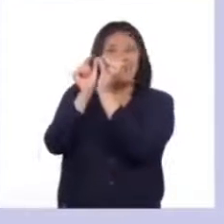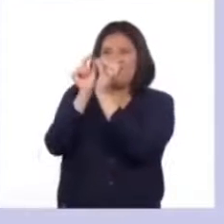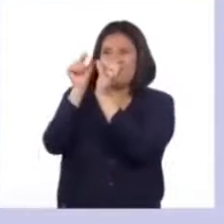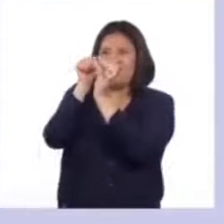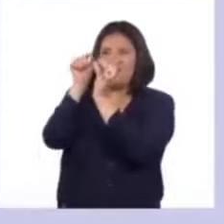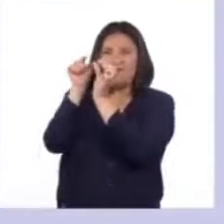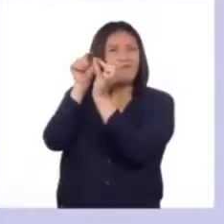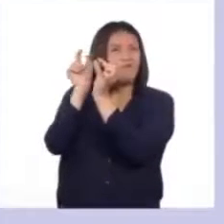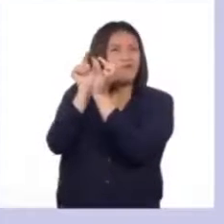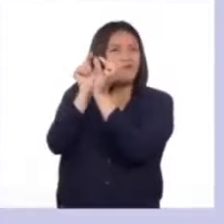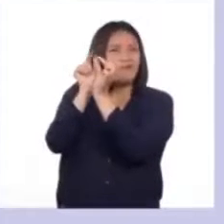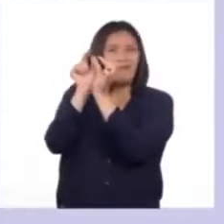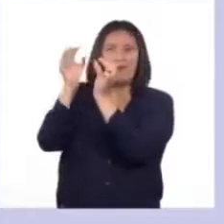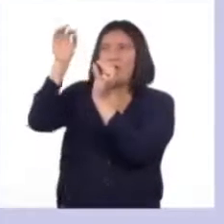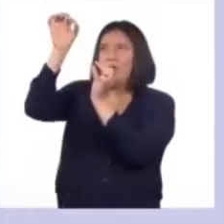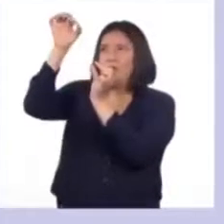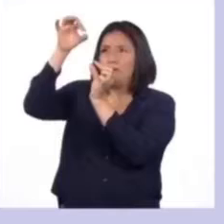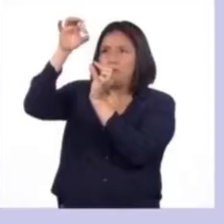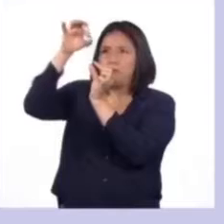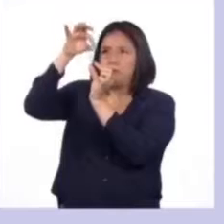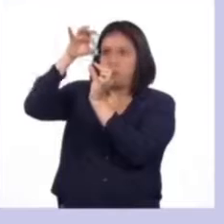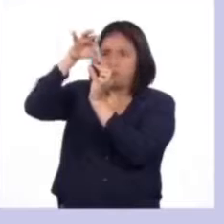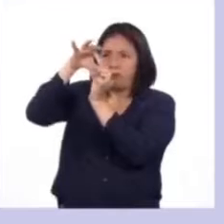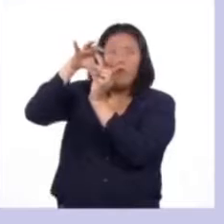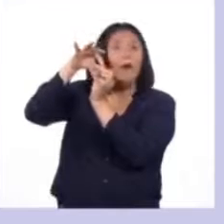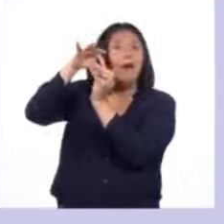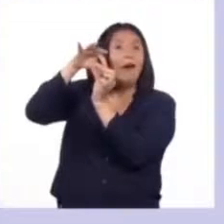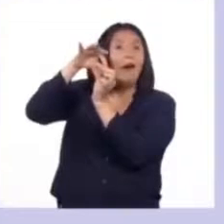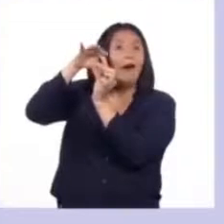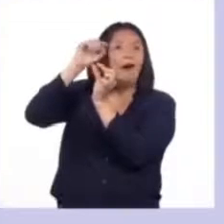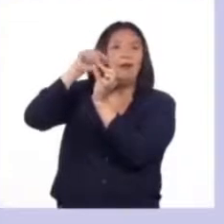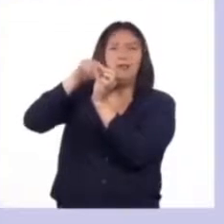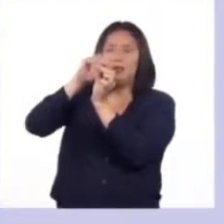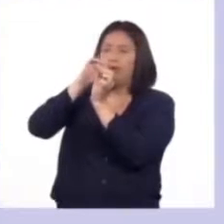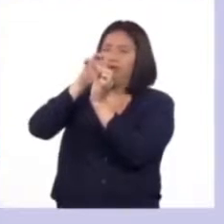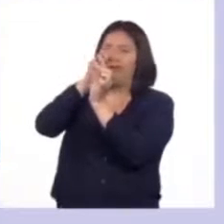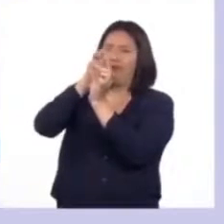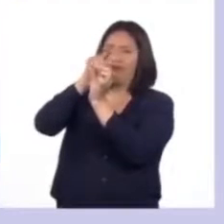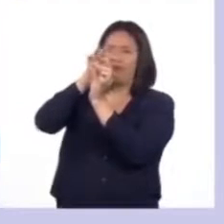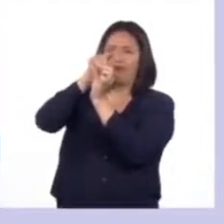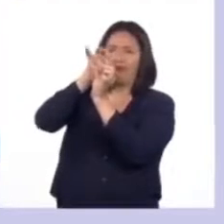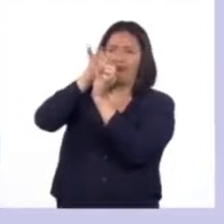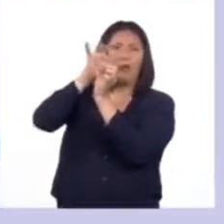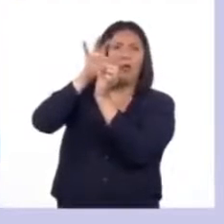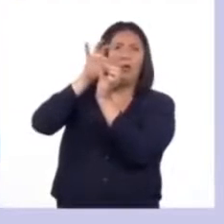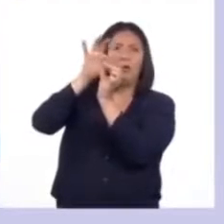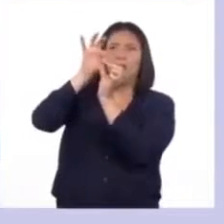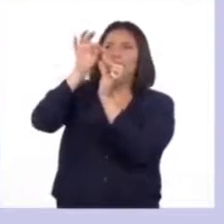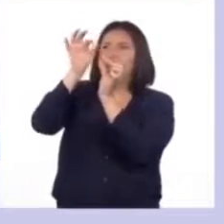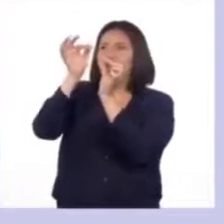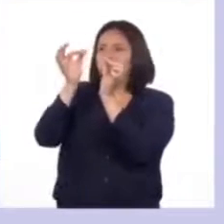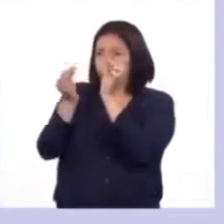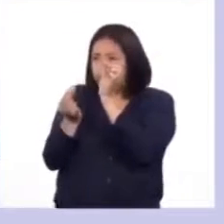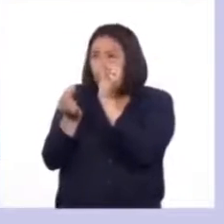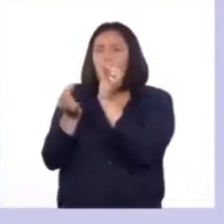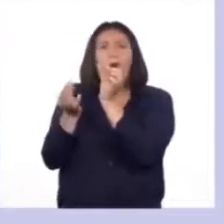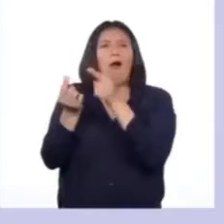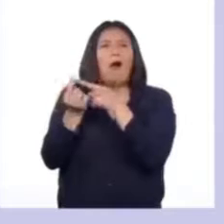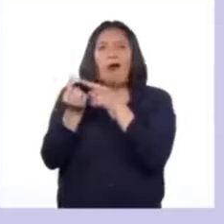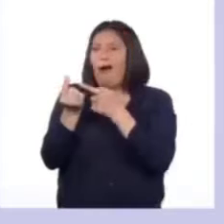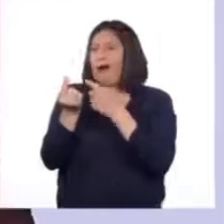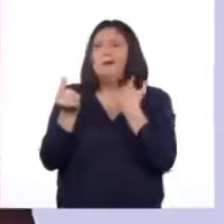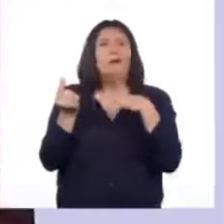pituitaria recibe la hormona producida por el hipotálamo y reacciona produciendo otras dos hormonas muy